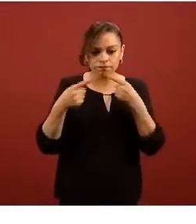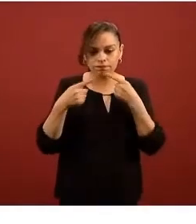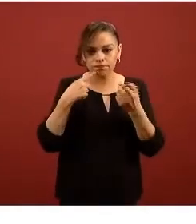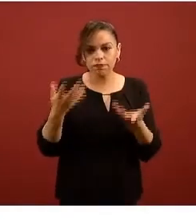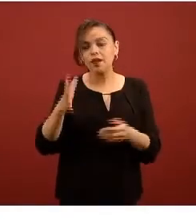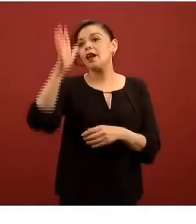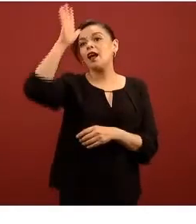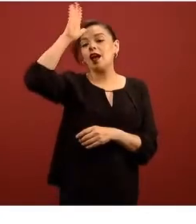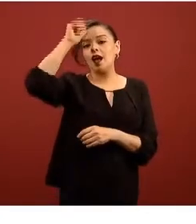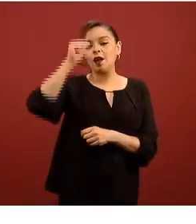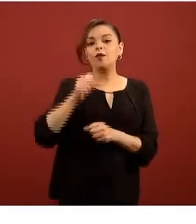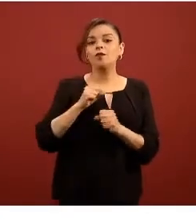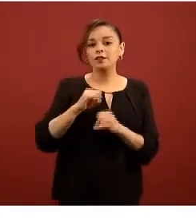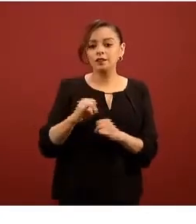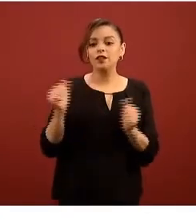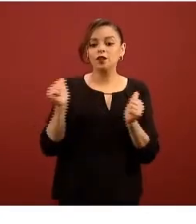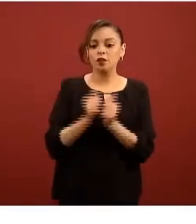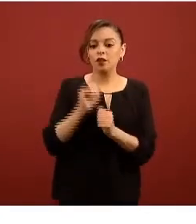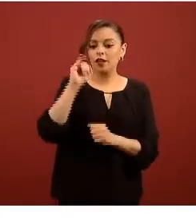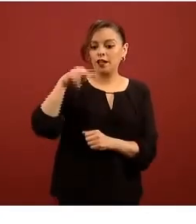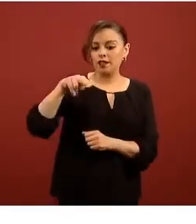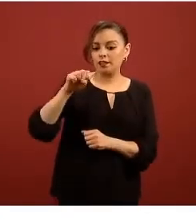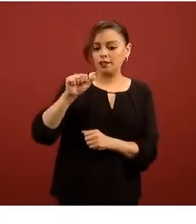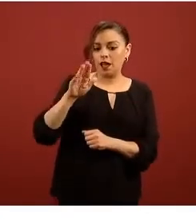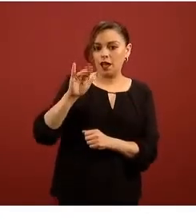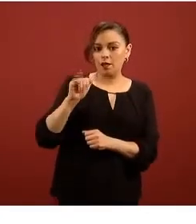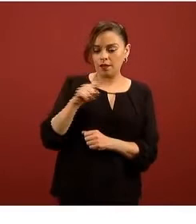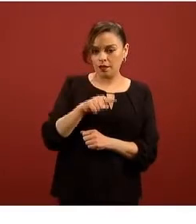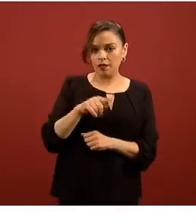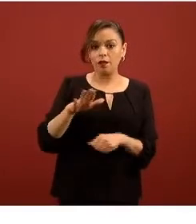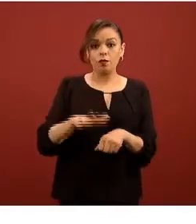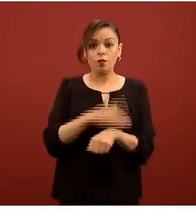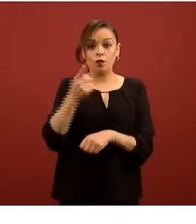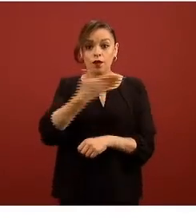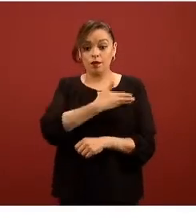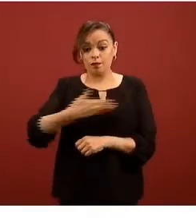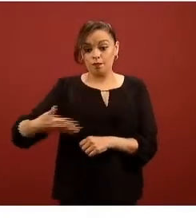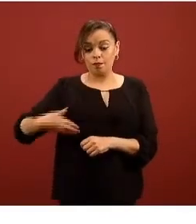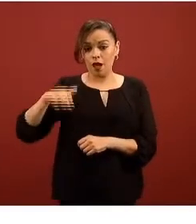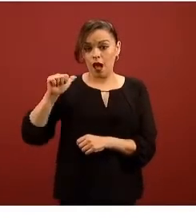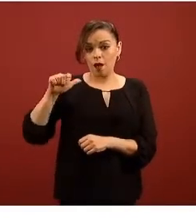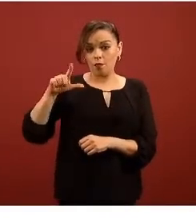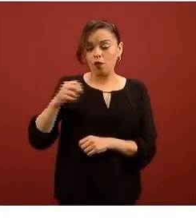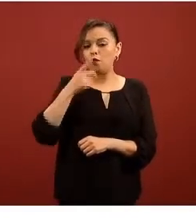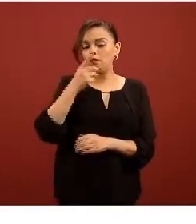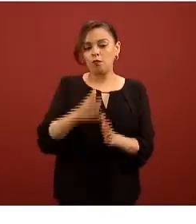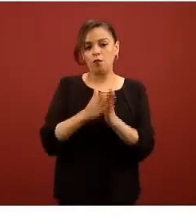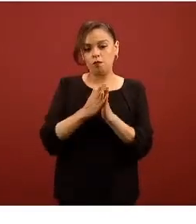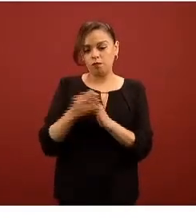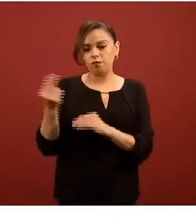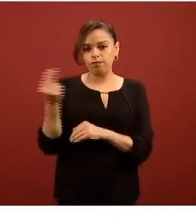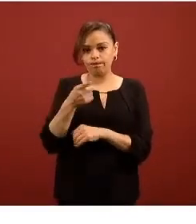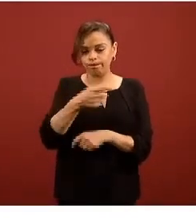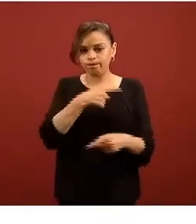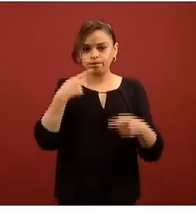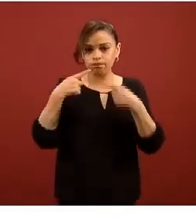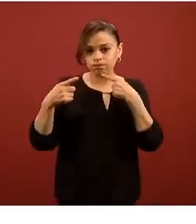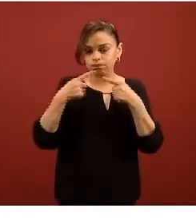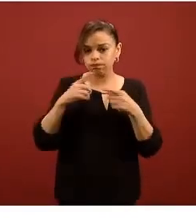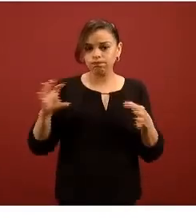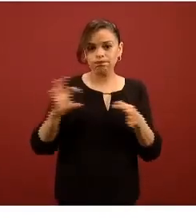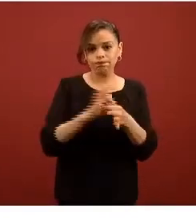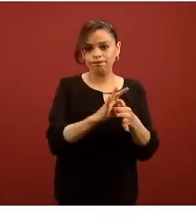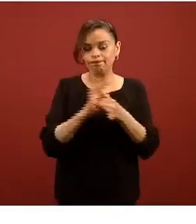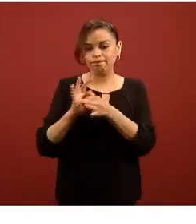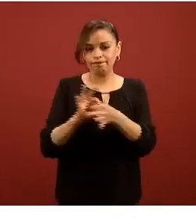suscribiendo con el Insabi por indicación del Presidente de la República y articulando las capacidades de algunos de los centros públicos de